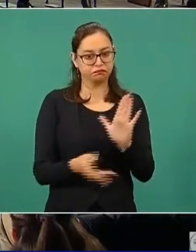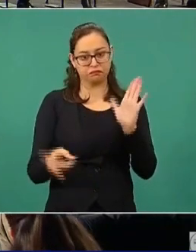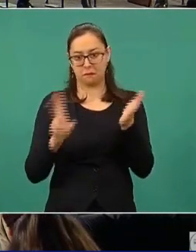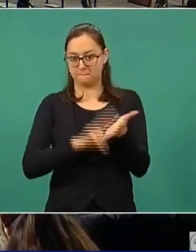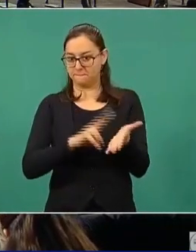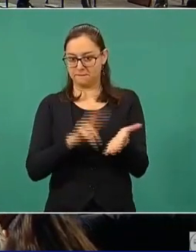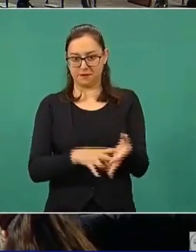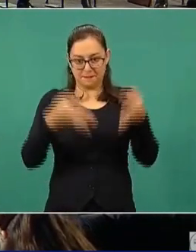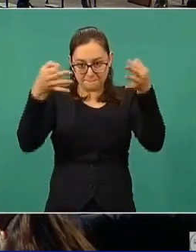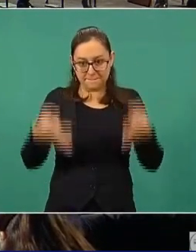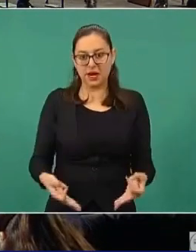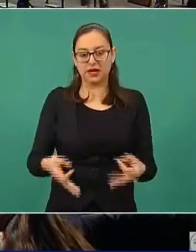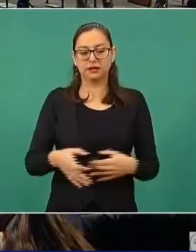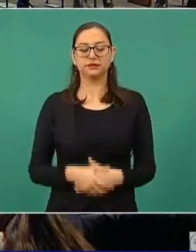Muchas gracias.